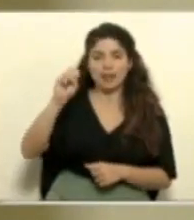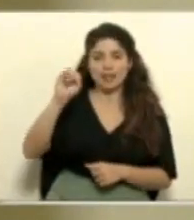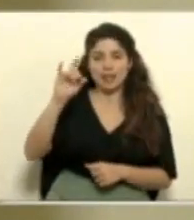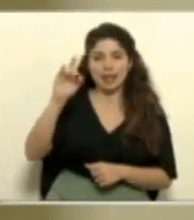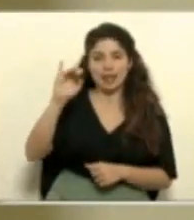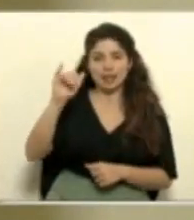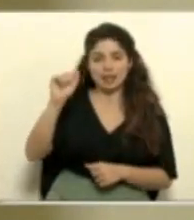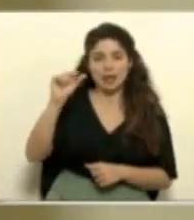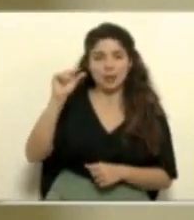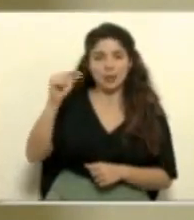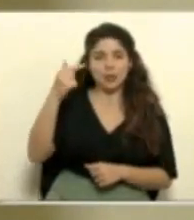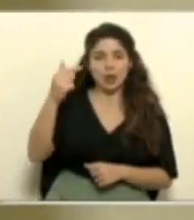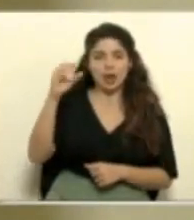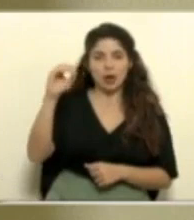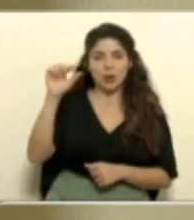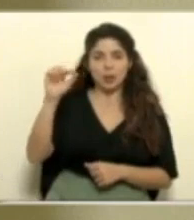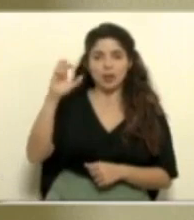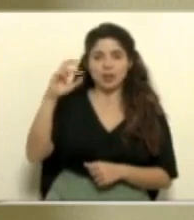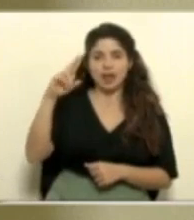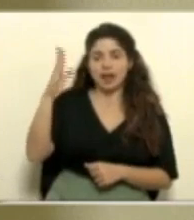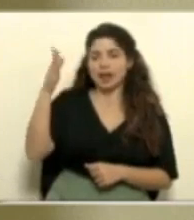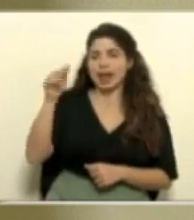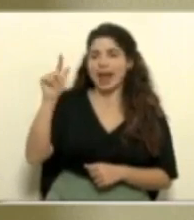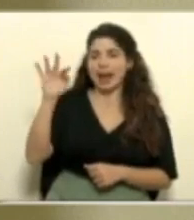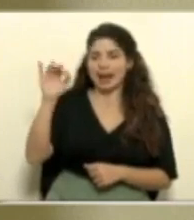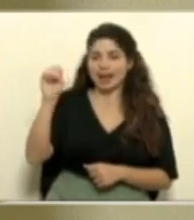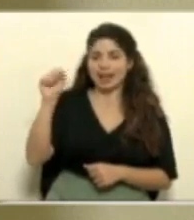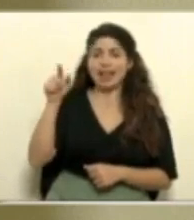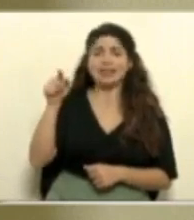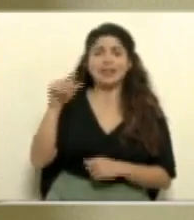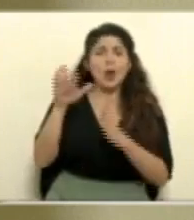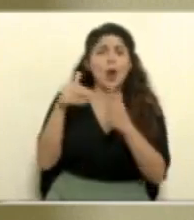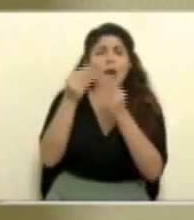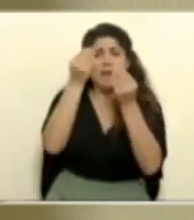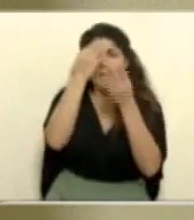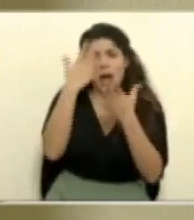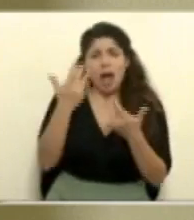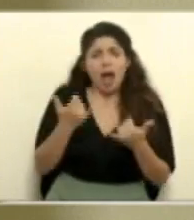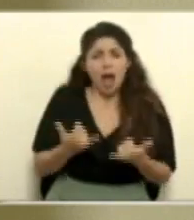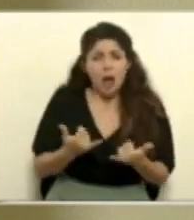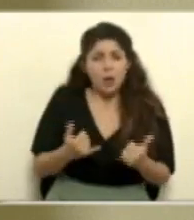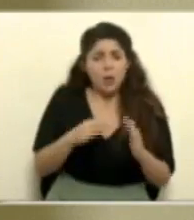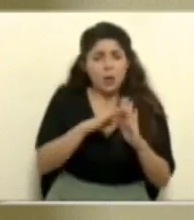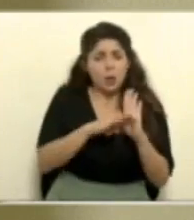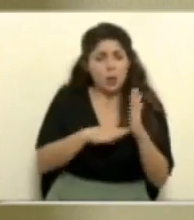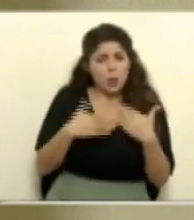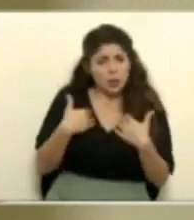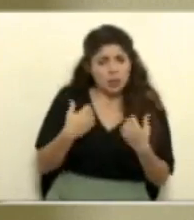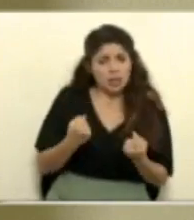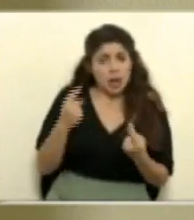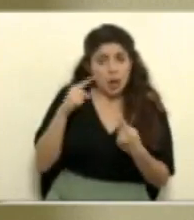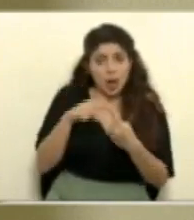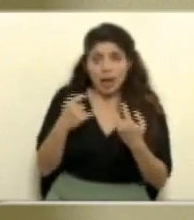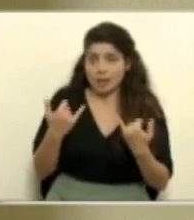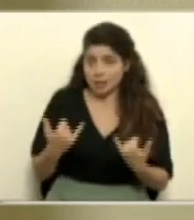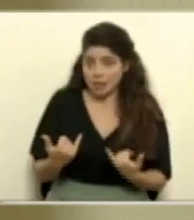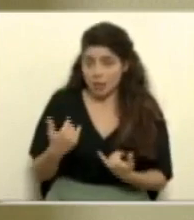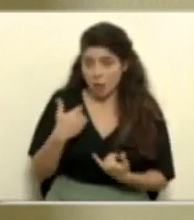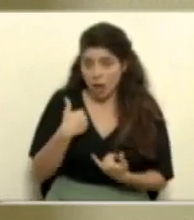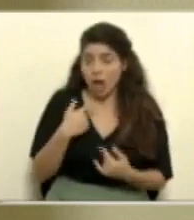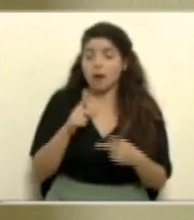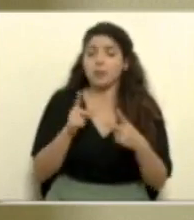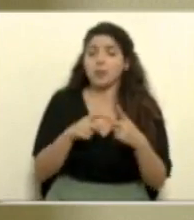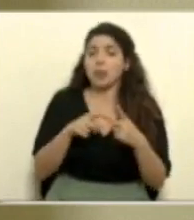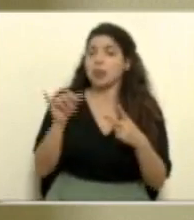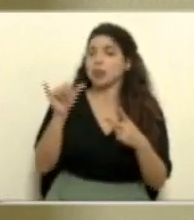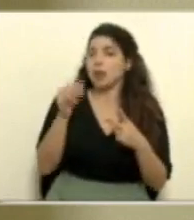.cr barra inclinada alertas el sitio está totalmente actualizado con las medidas sanitarias vigentes hasta la fecha también ahí